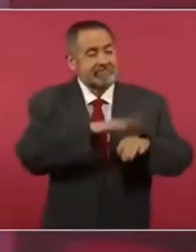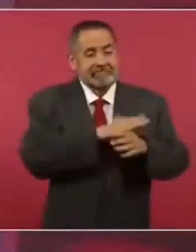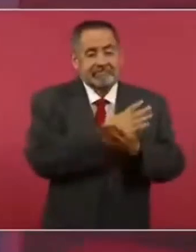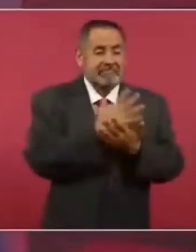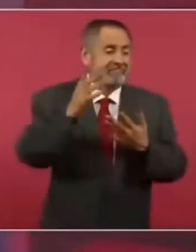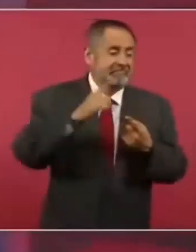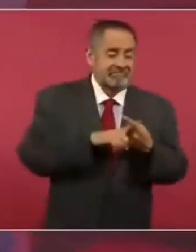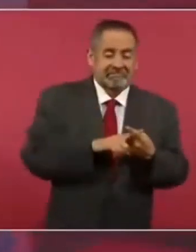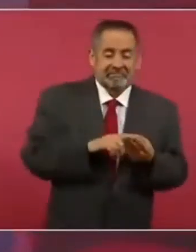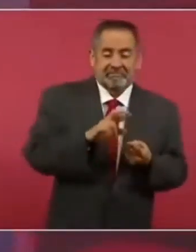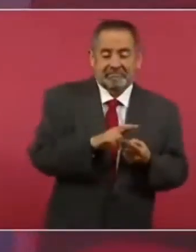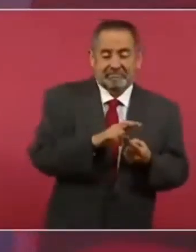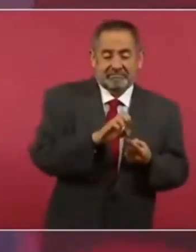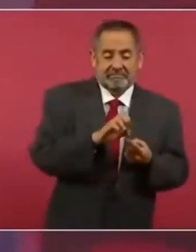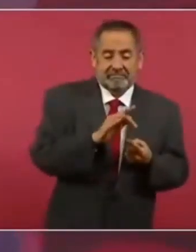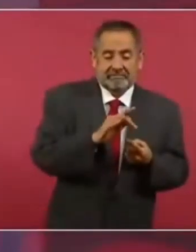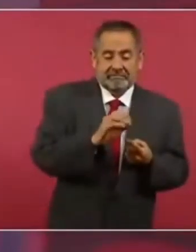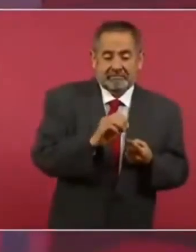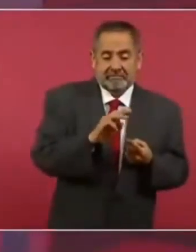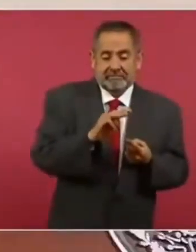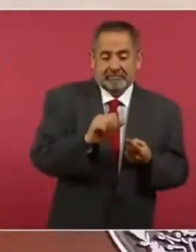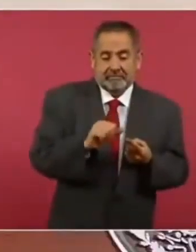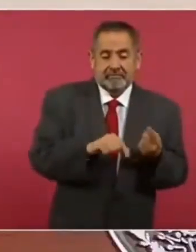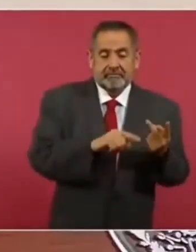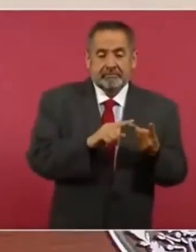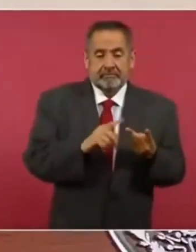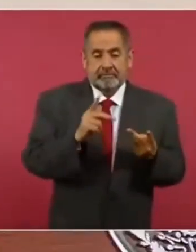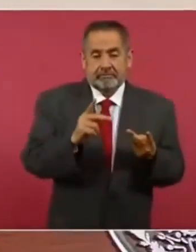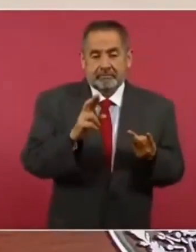Reforma y proceso.